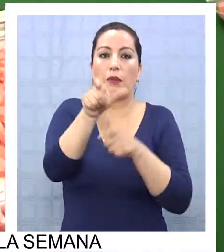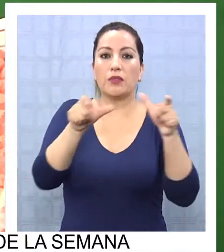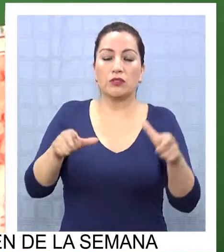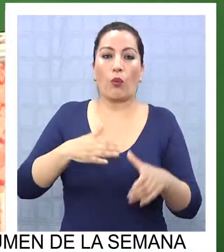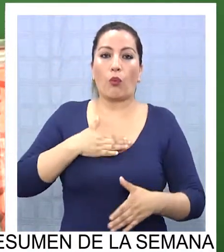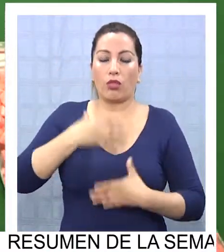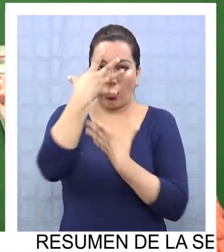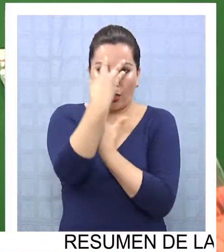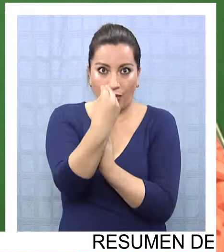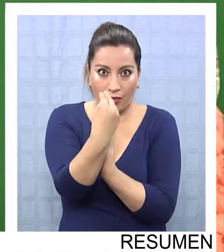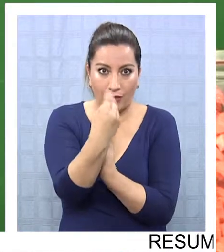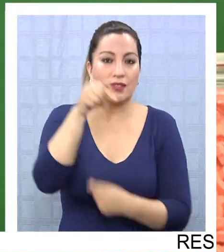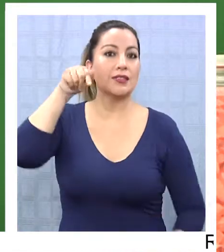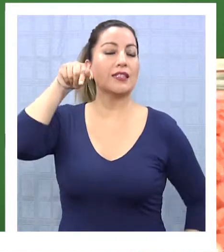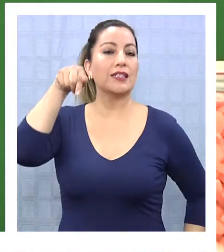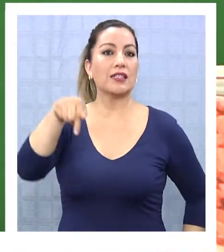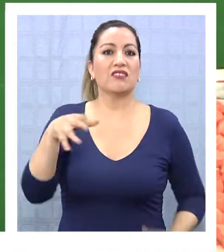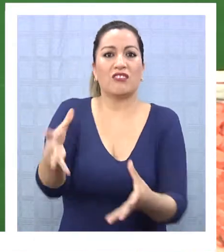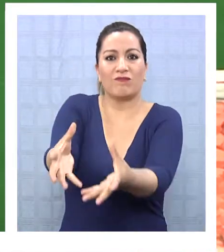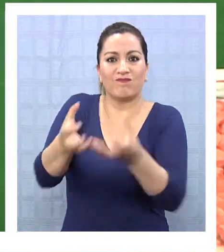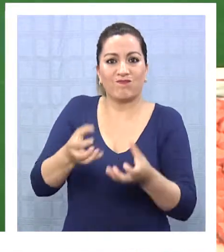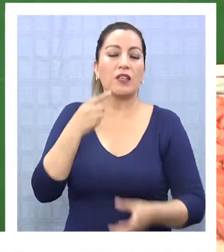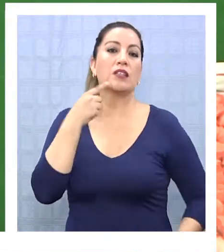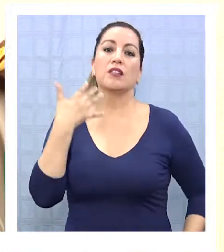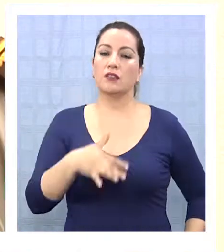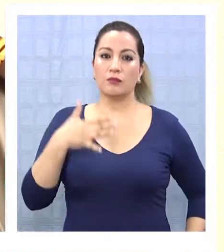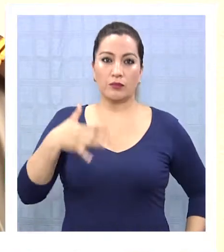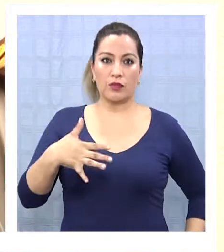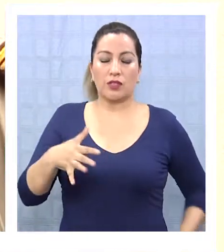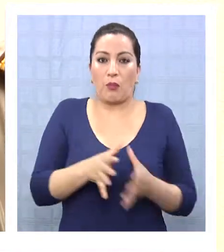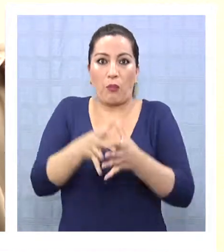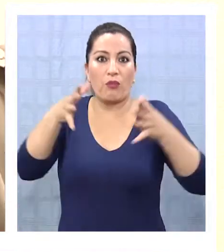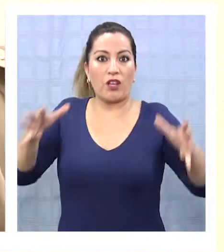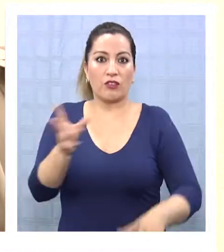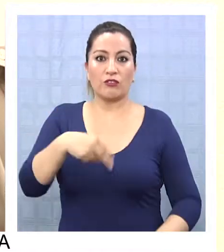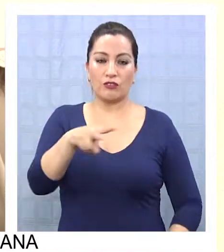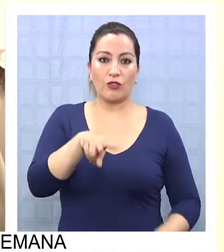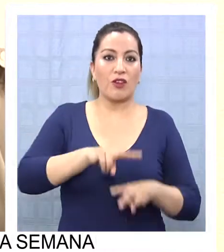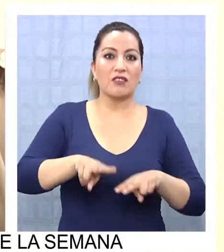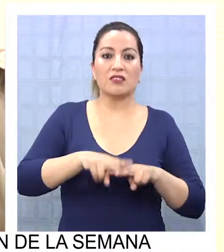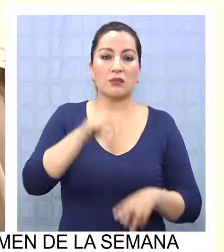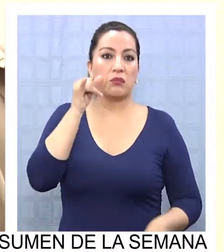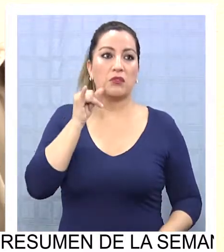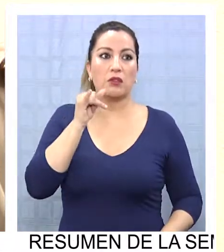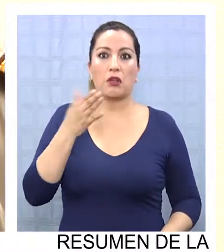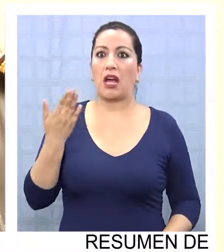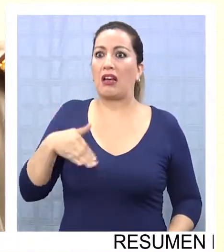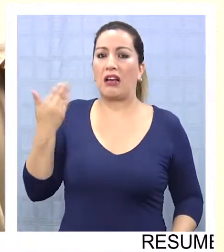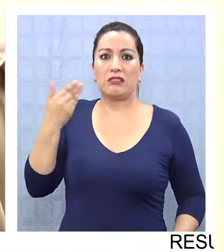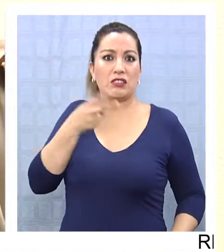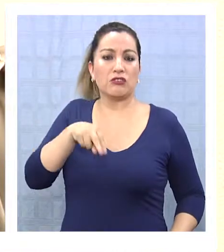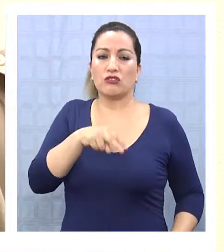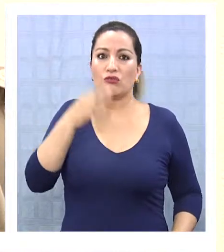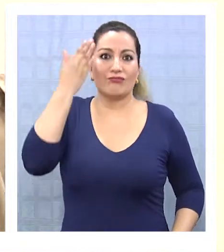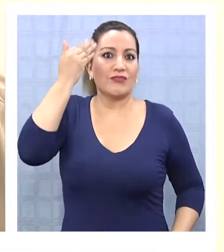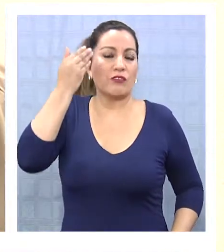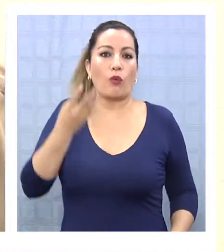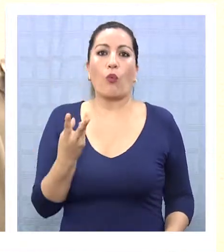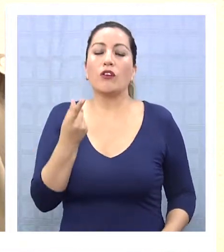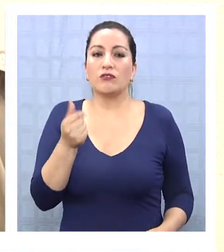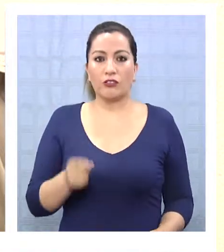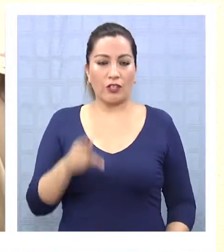adictivos. Hoy día este decomiso es importante, una pesquisa grande que se ha hecho en la región, no teníamos antecedentes de las cantidades